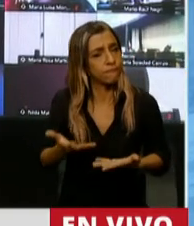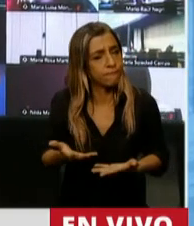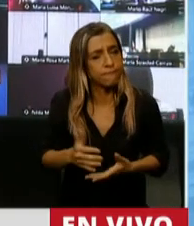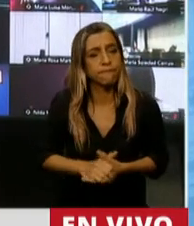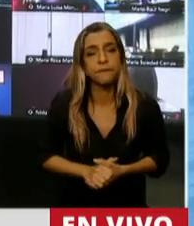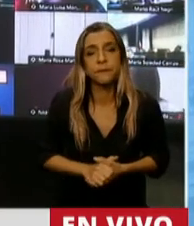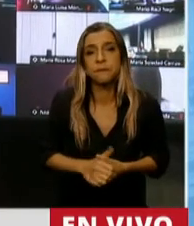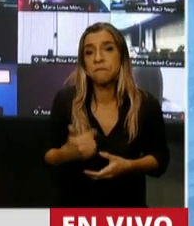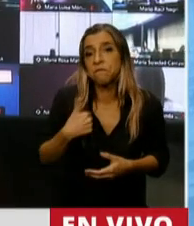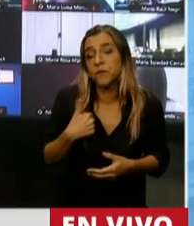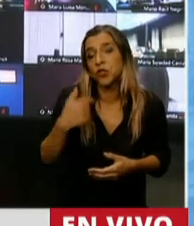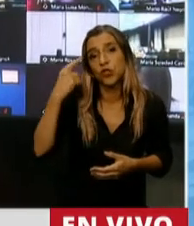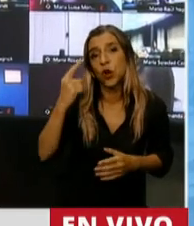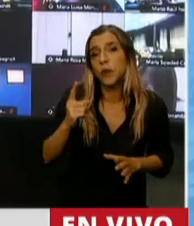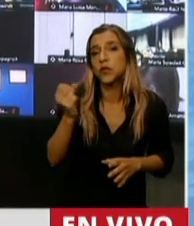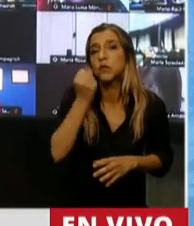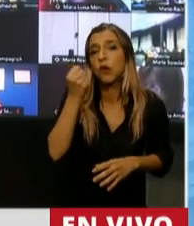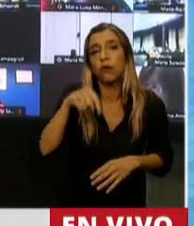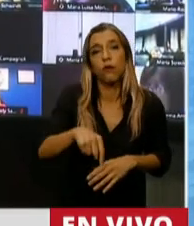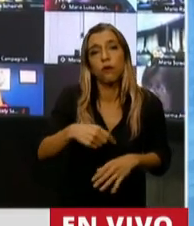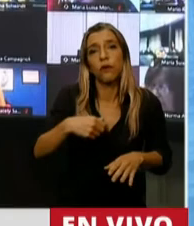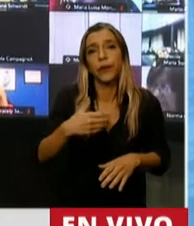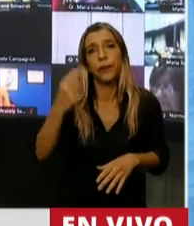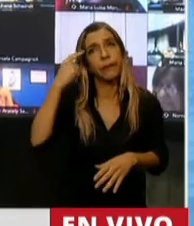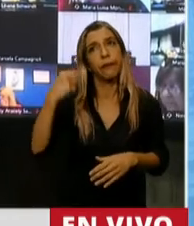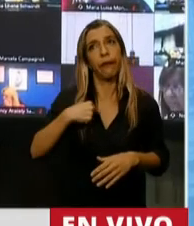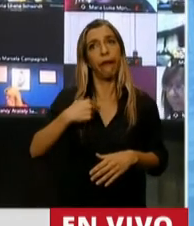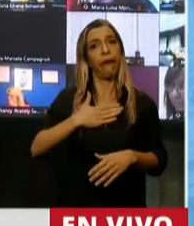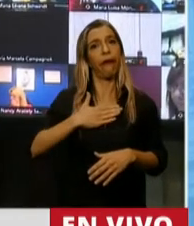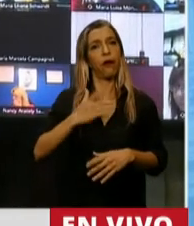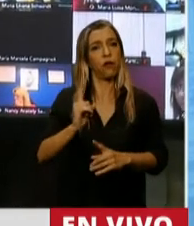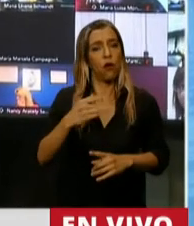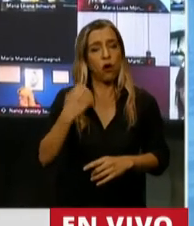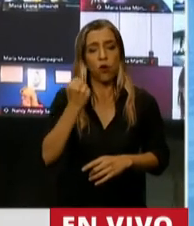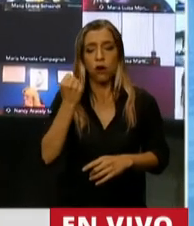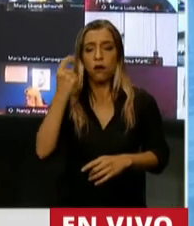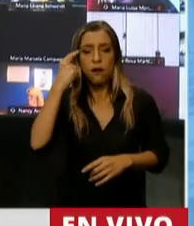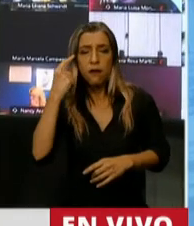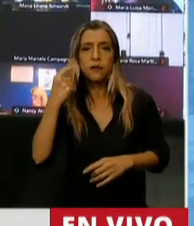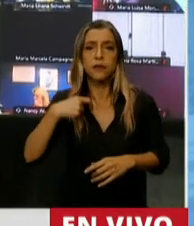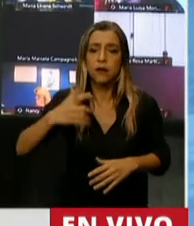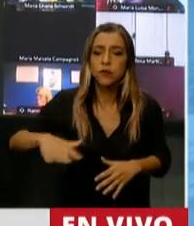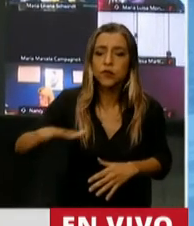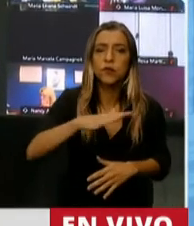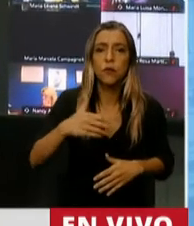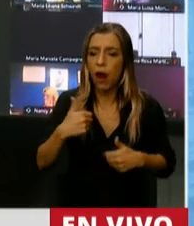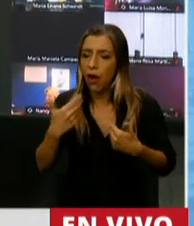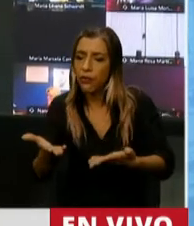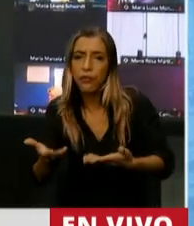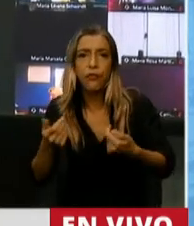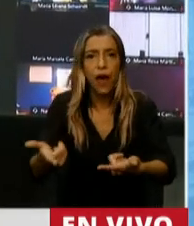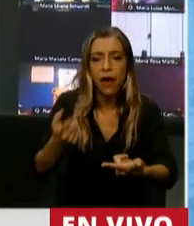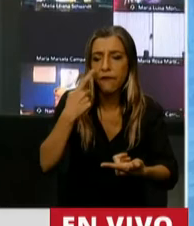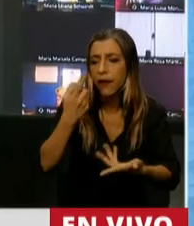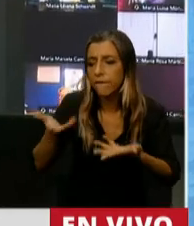sin egoísmo, con altura, sin limitaciones, con generosidad, ser amplios en la mirada,